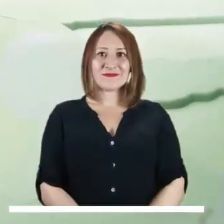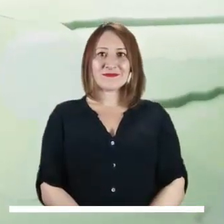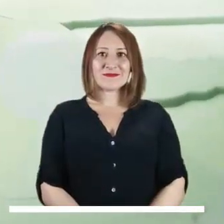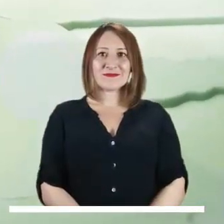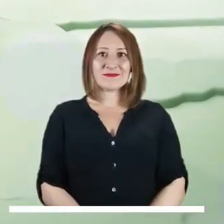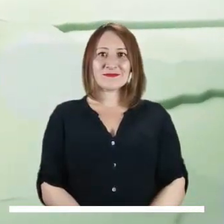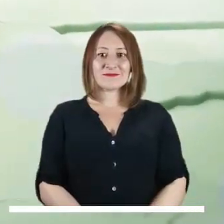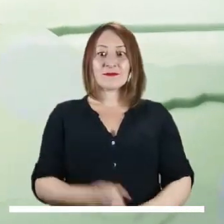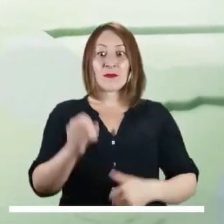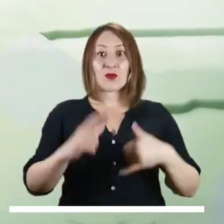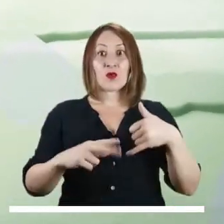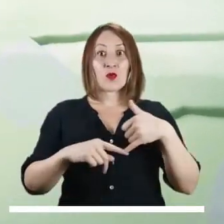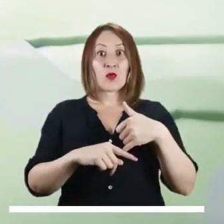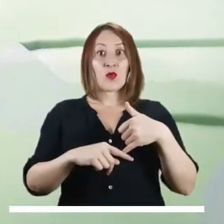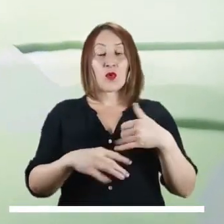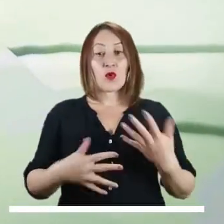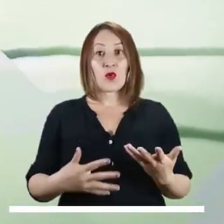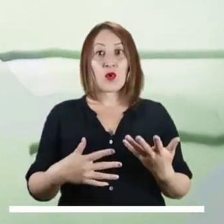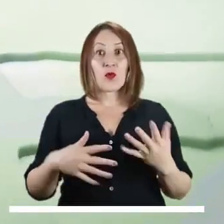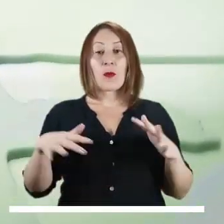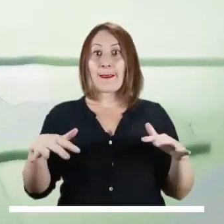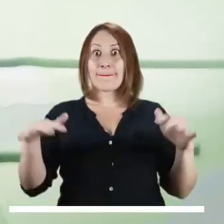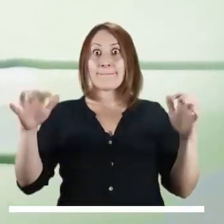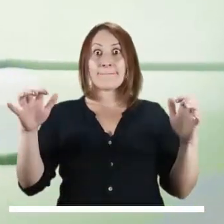de la Orinoquía se advierte tiempo seco.